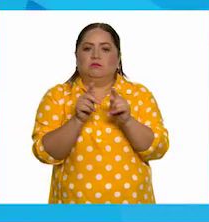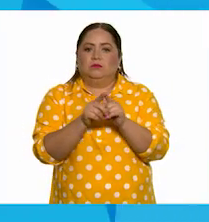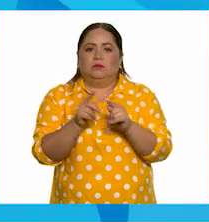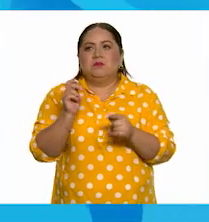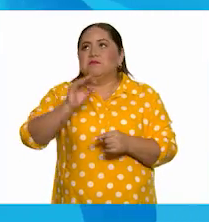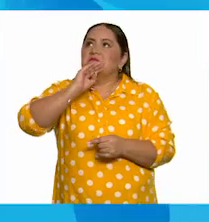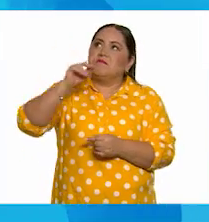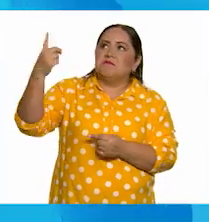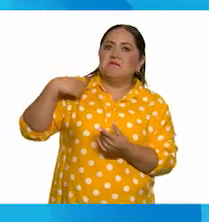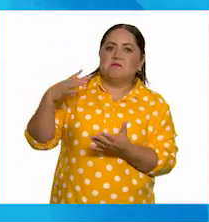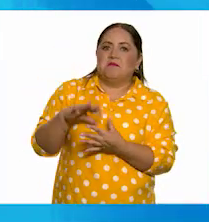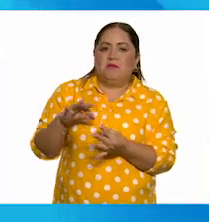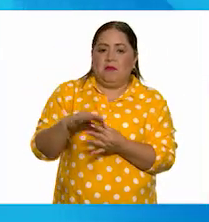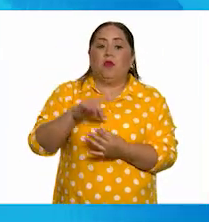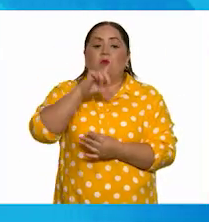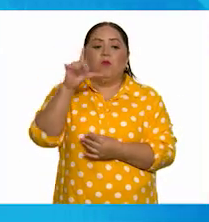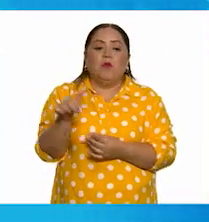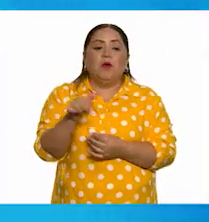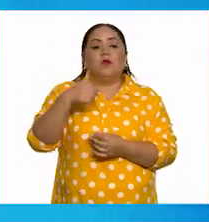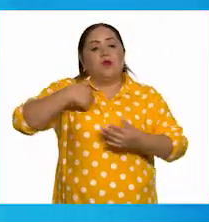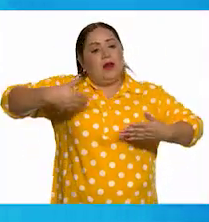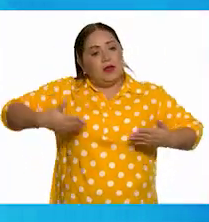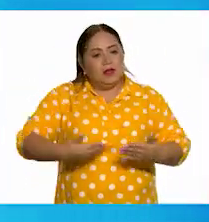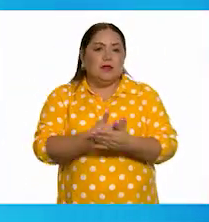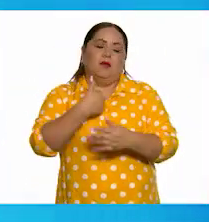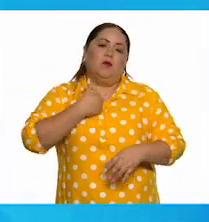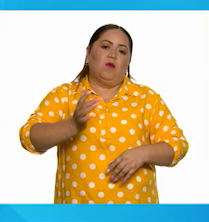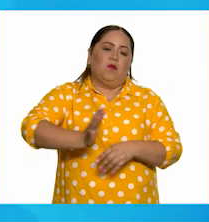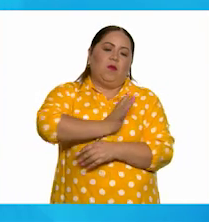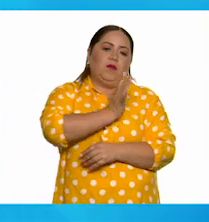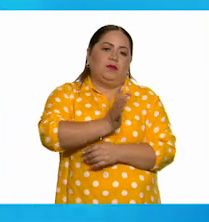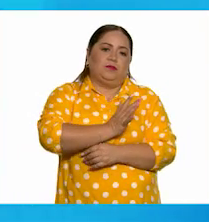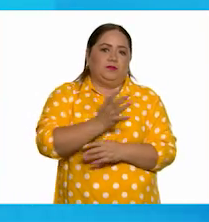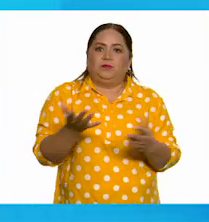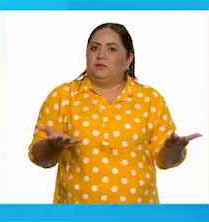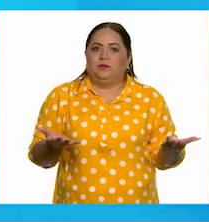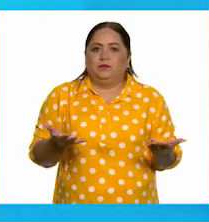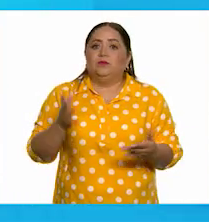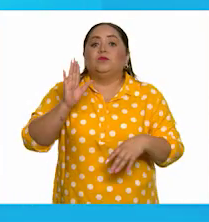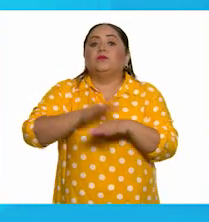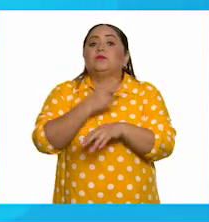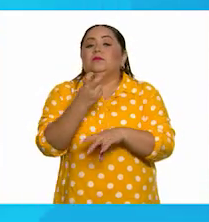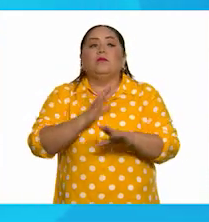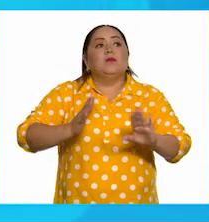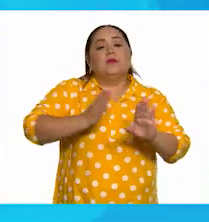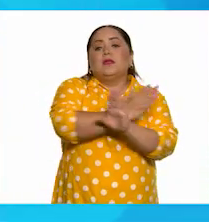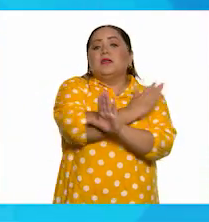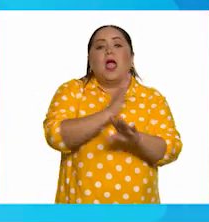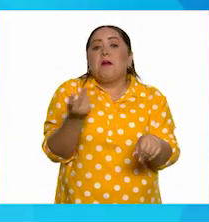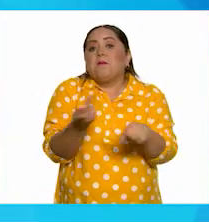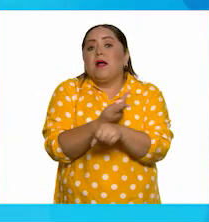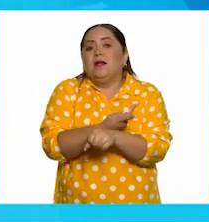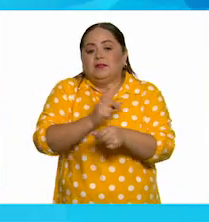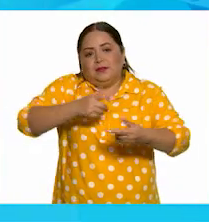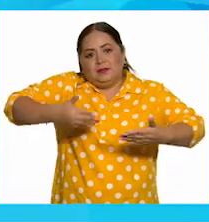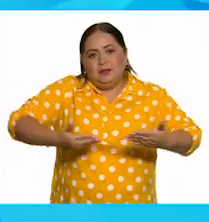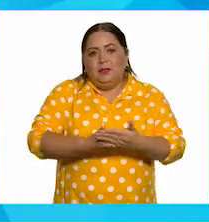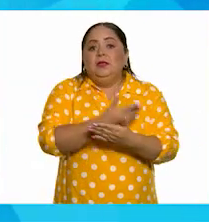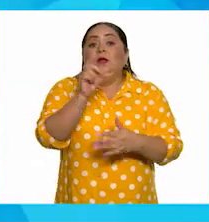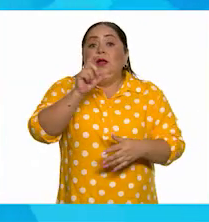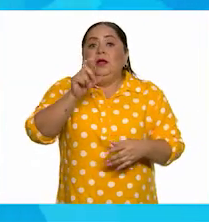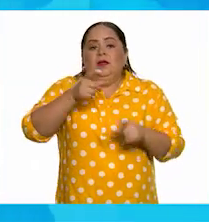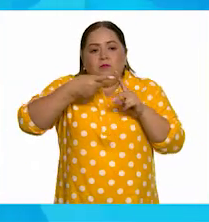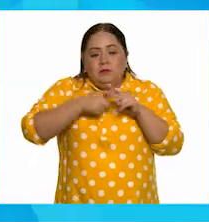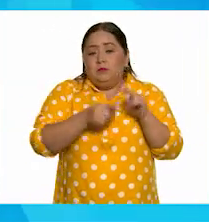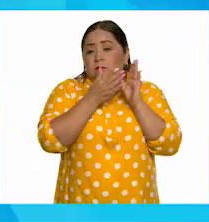me cuenta mi mamá. Y luego decir, cuando nací era güerito. No, porque eso ya pasó. Ah, entonces se empieza desde